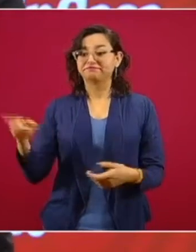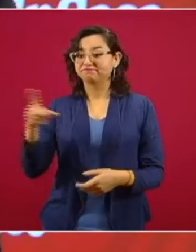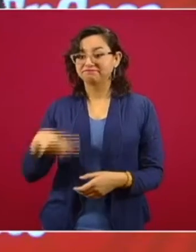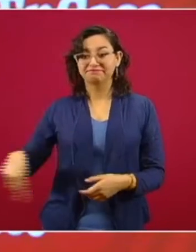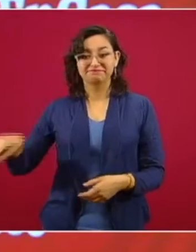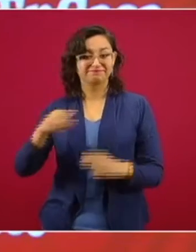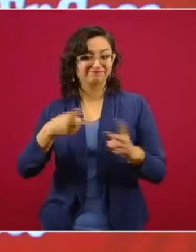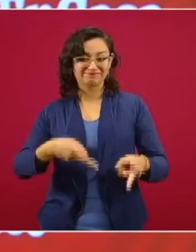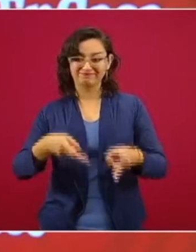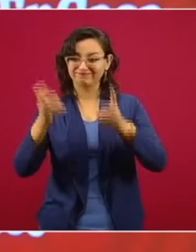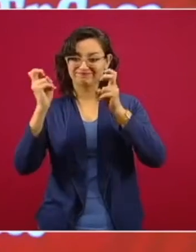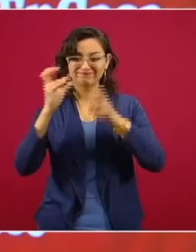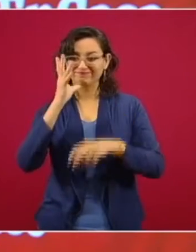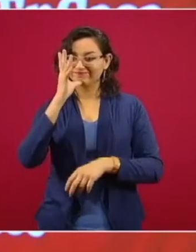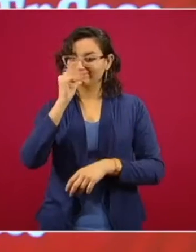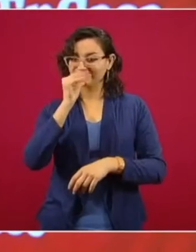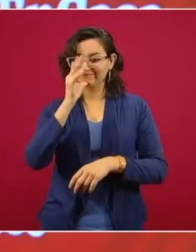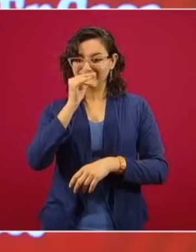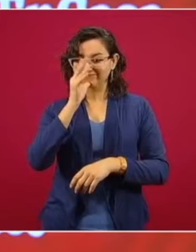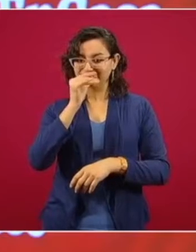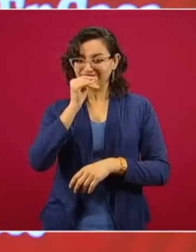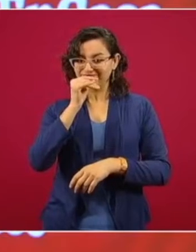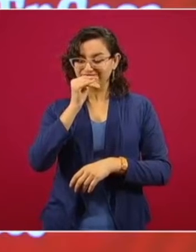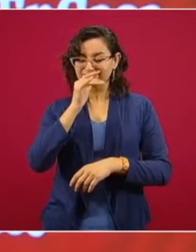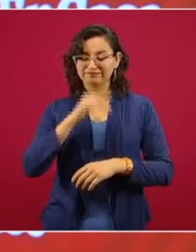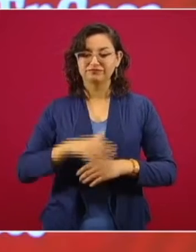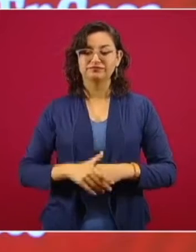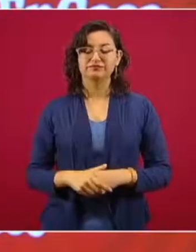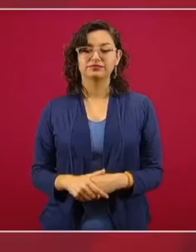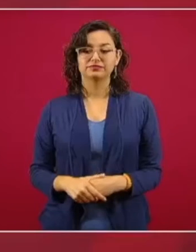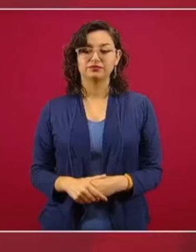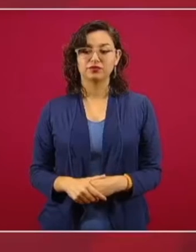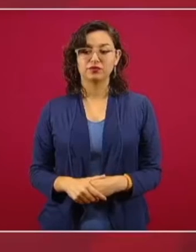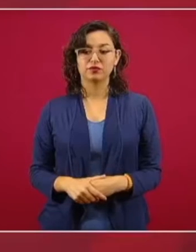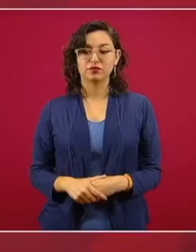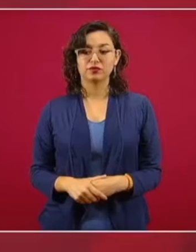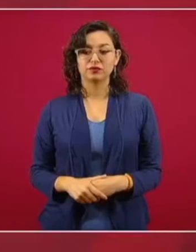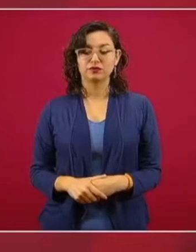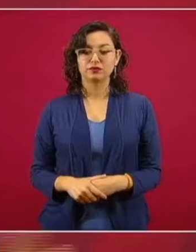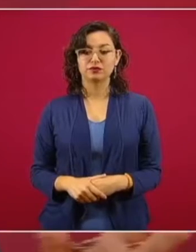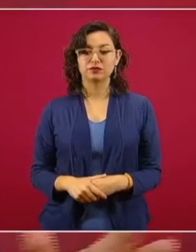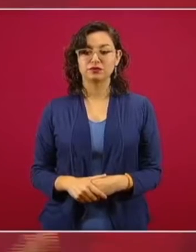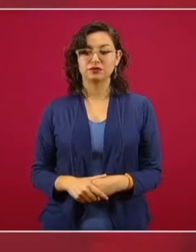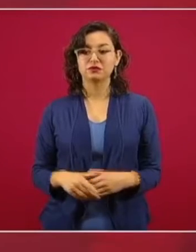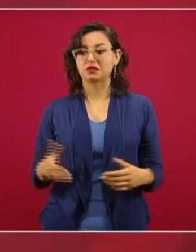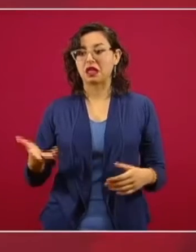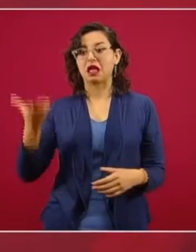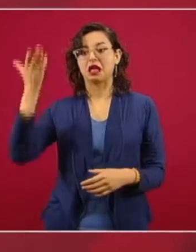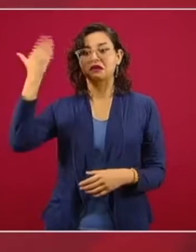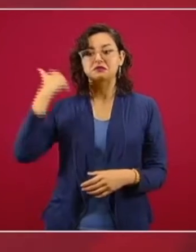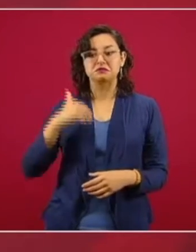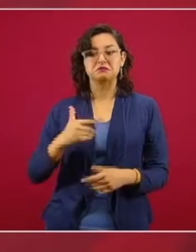robar a sus anchas.